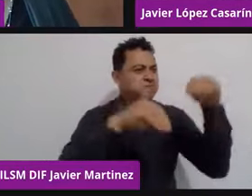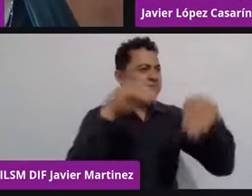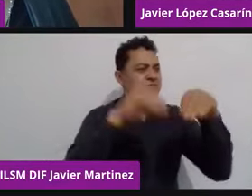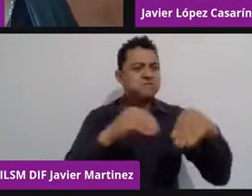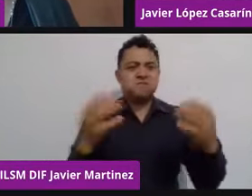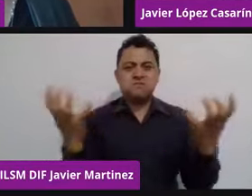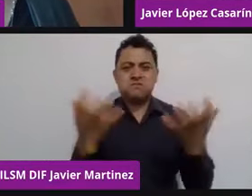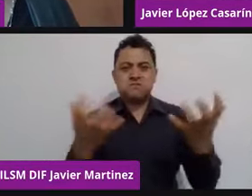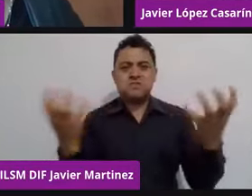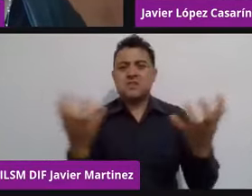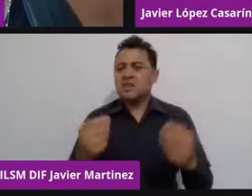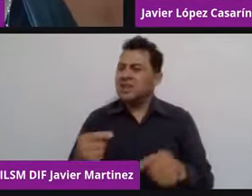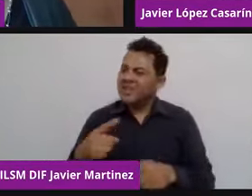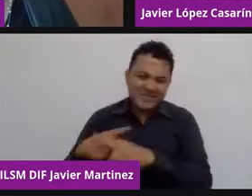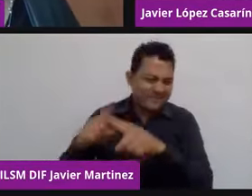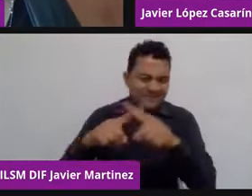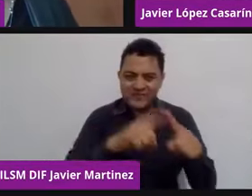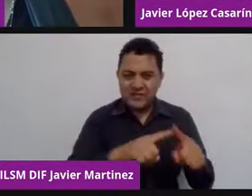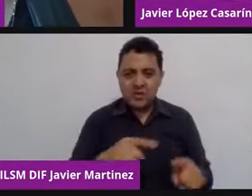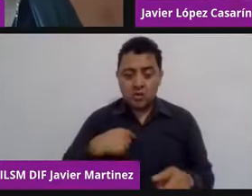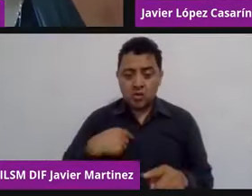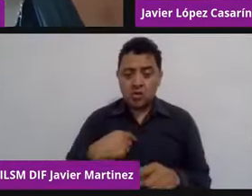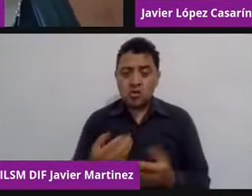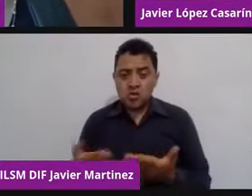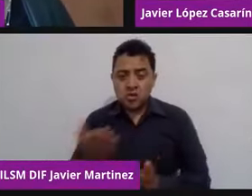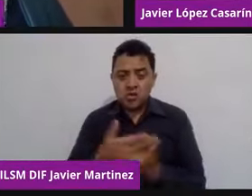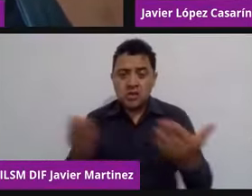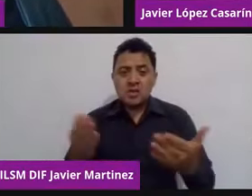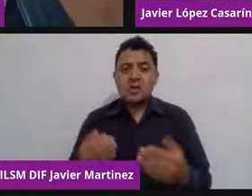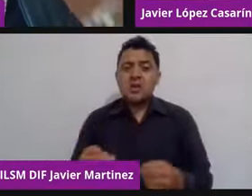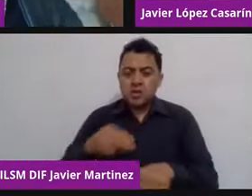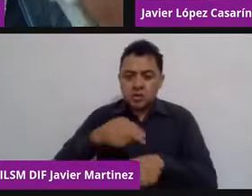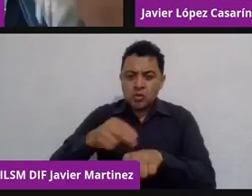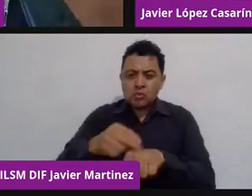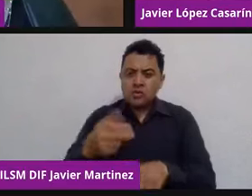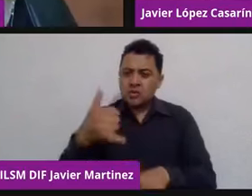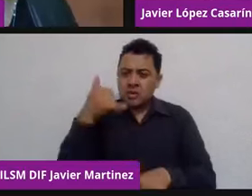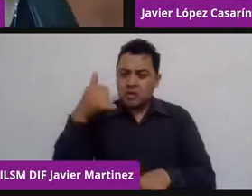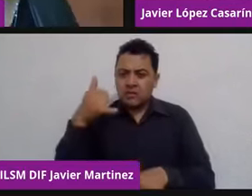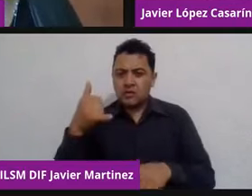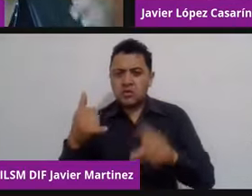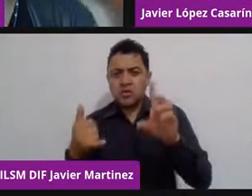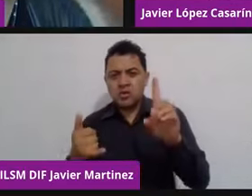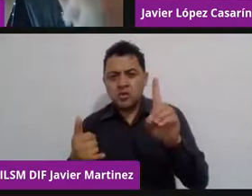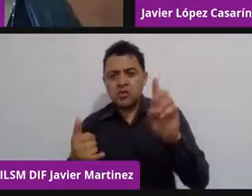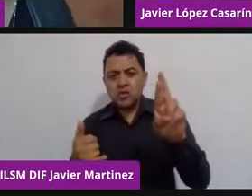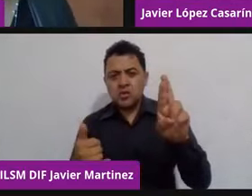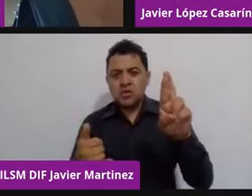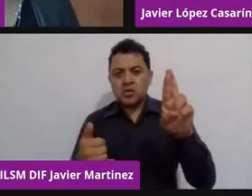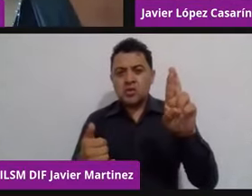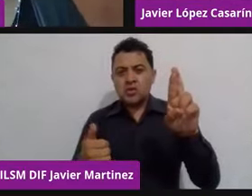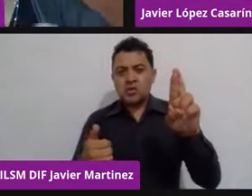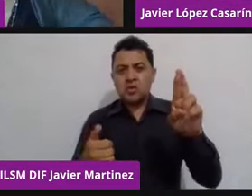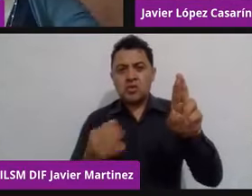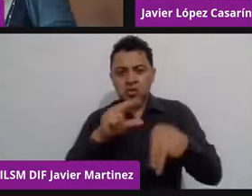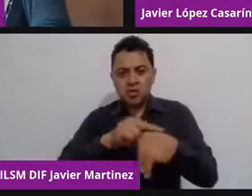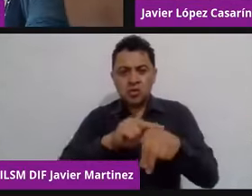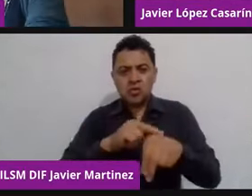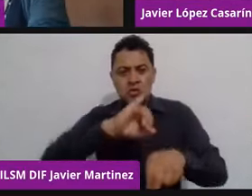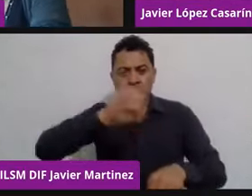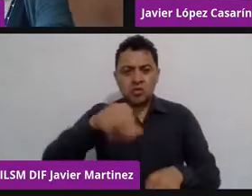a platicar y te voy a compartir el teléfono, si me lo permites, del doctor Juan Luis Díaz de León. Fíjate que él, ahorita que hablabas de las